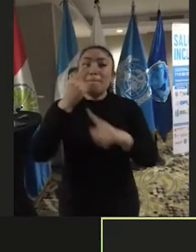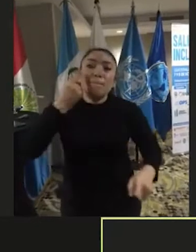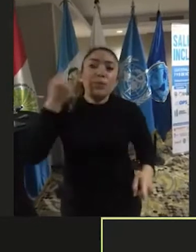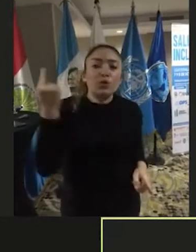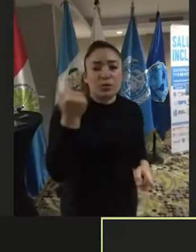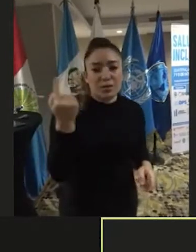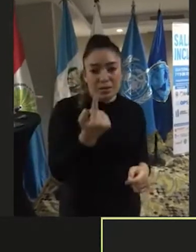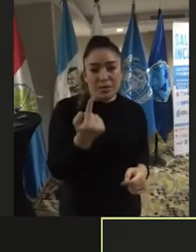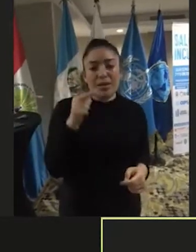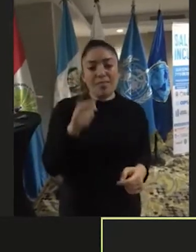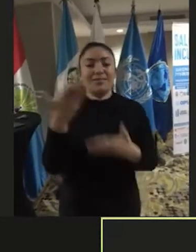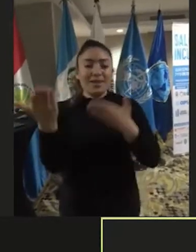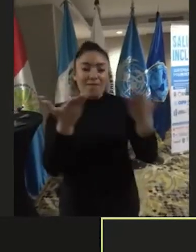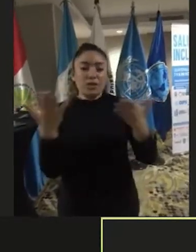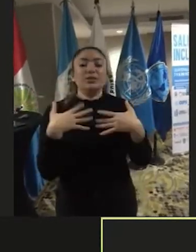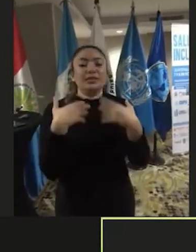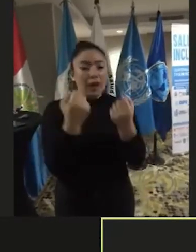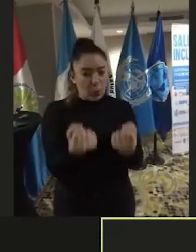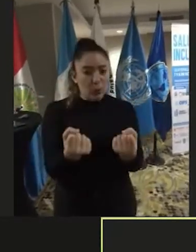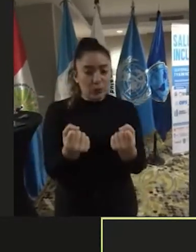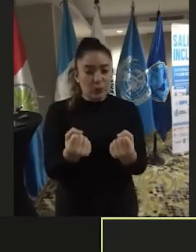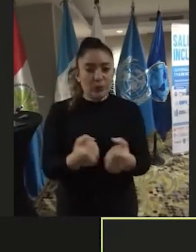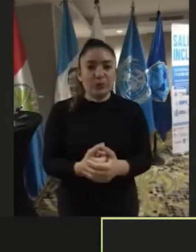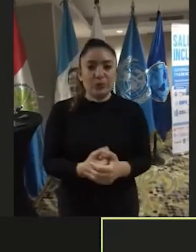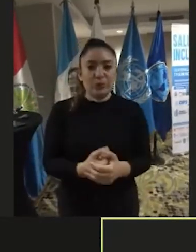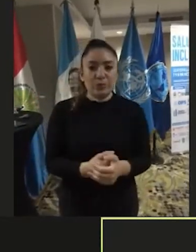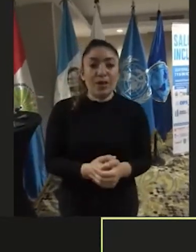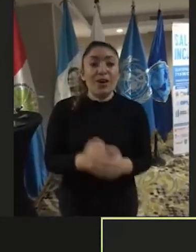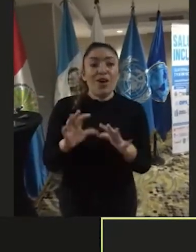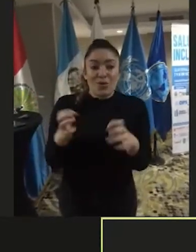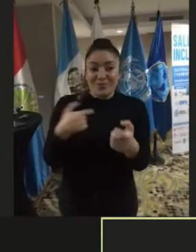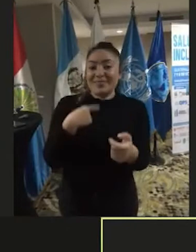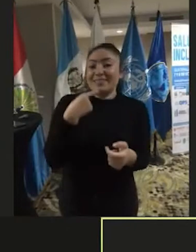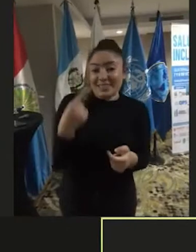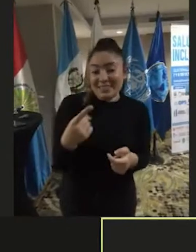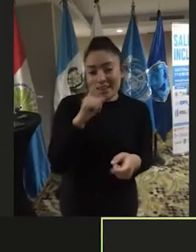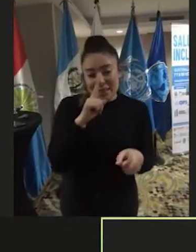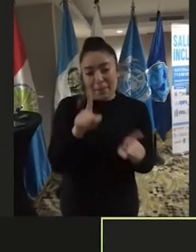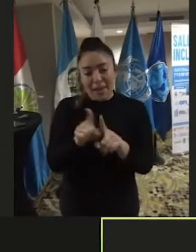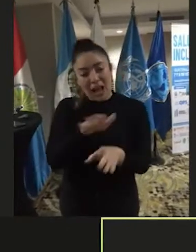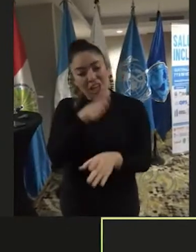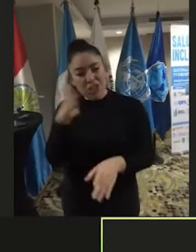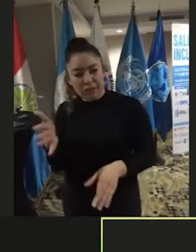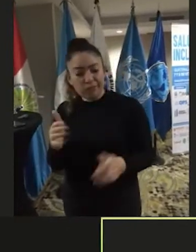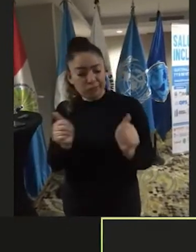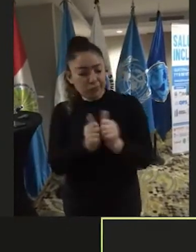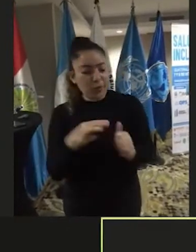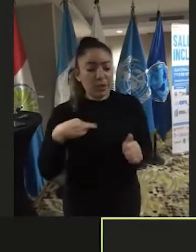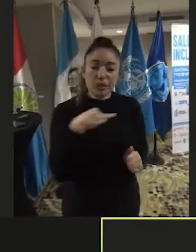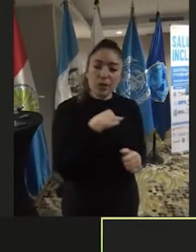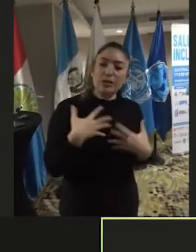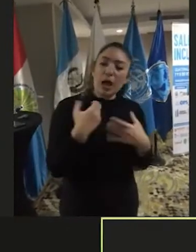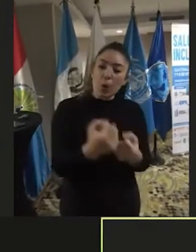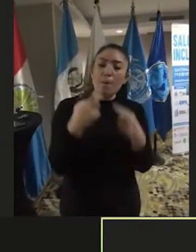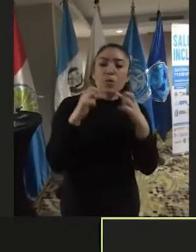a los servicios de salud. Como mencionaba, día de ayer, como Ministerio de Salud Pública y Asistencia